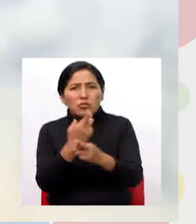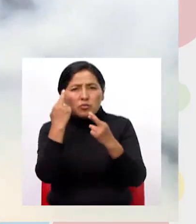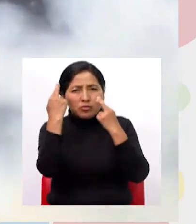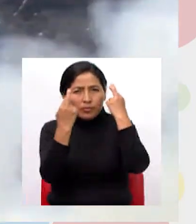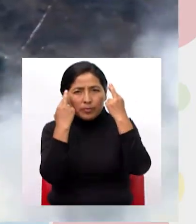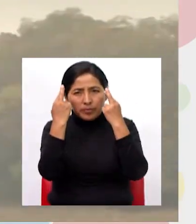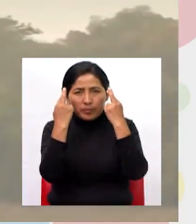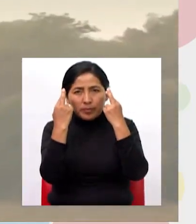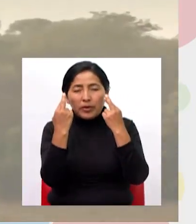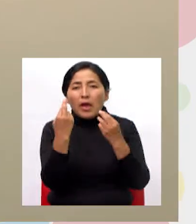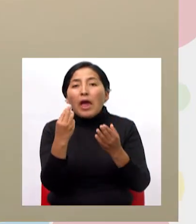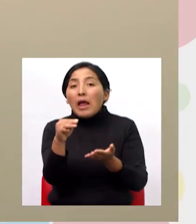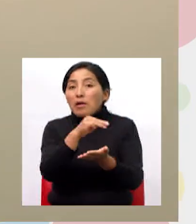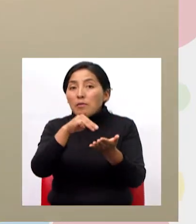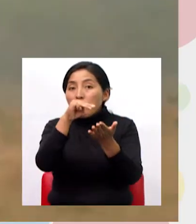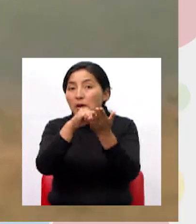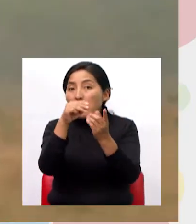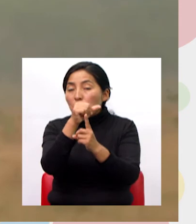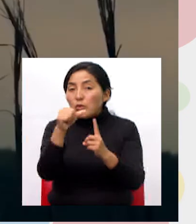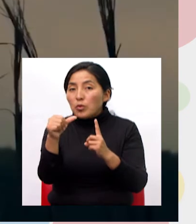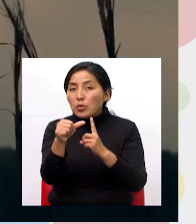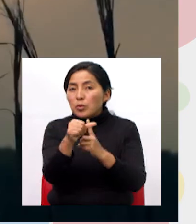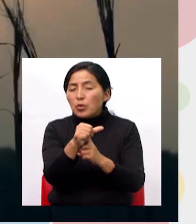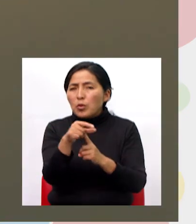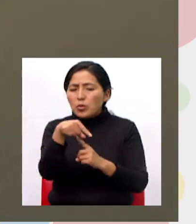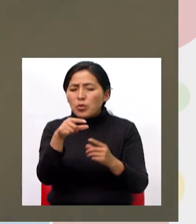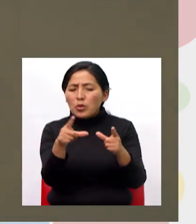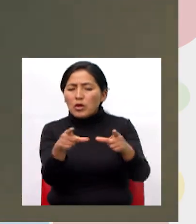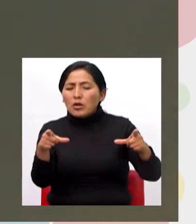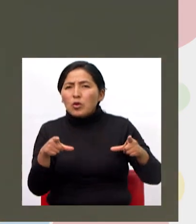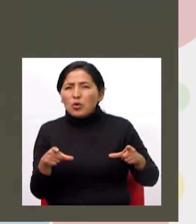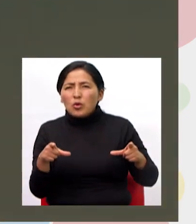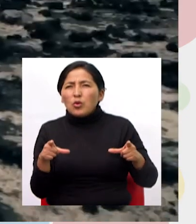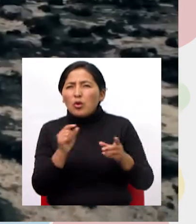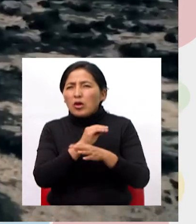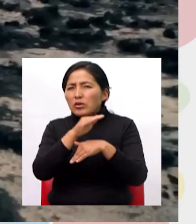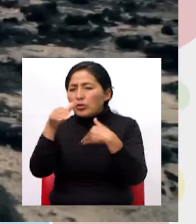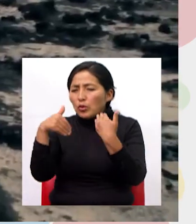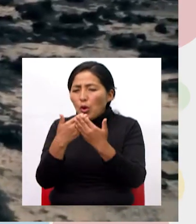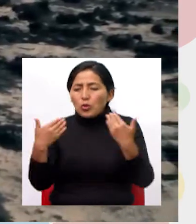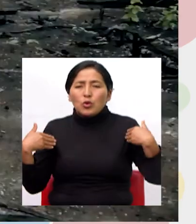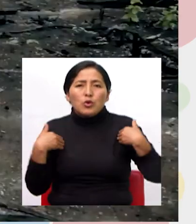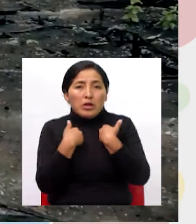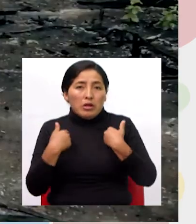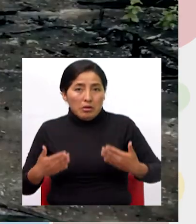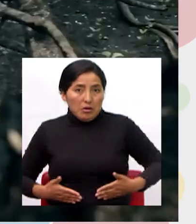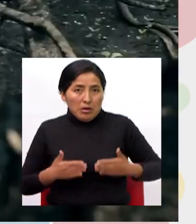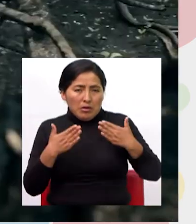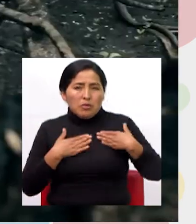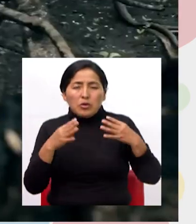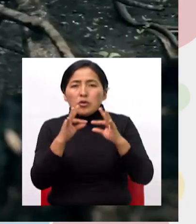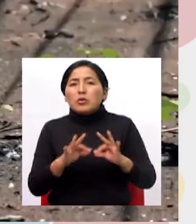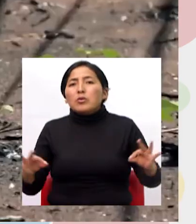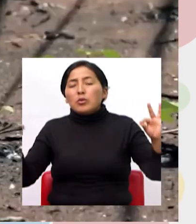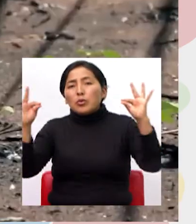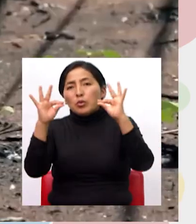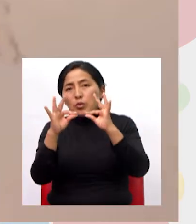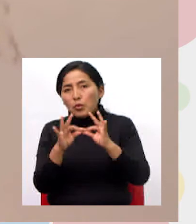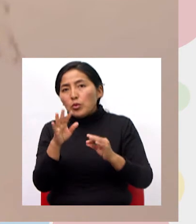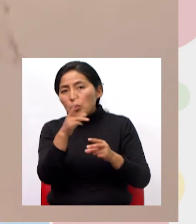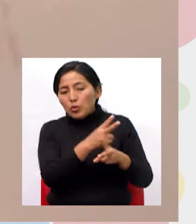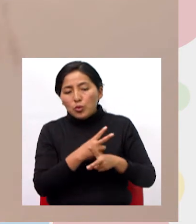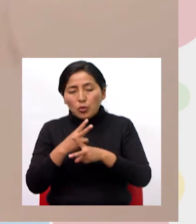que el medio ambiente es el lugar donde viven nuestros animalitos por tanto es muy importante